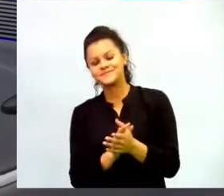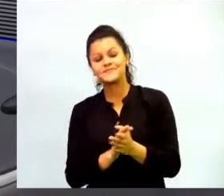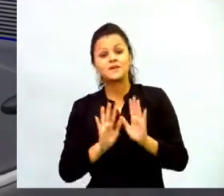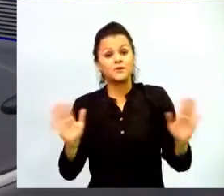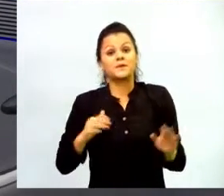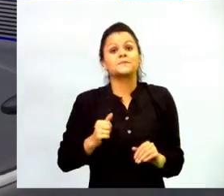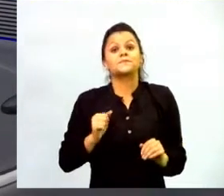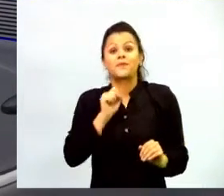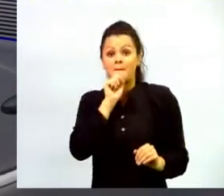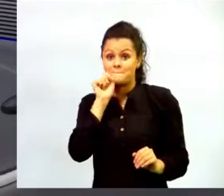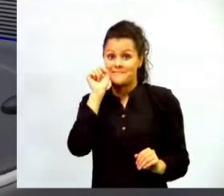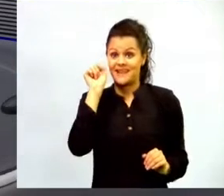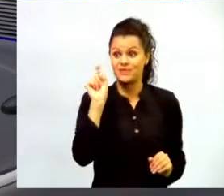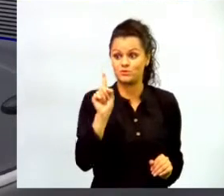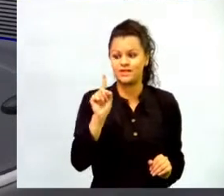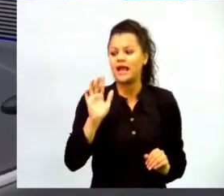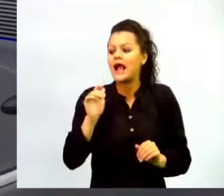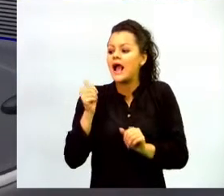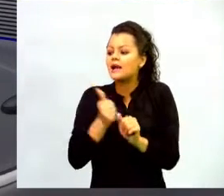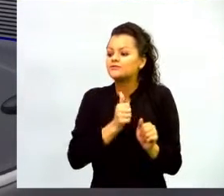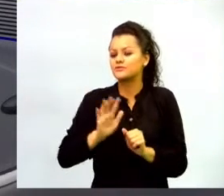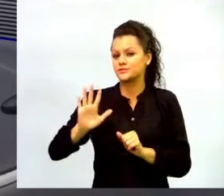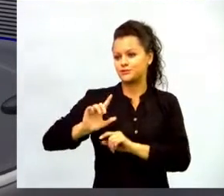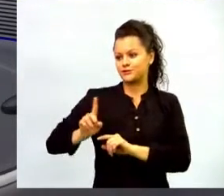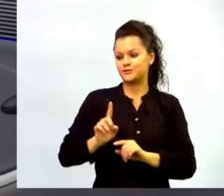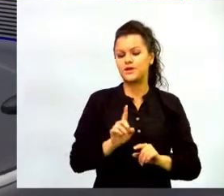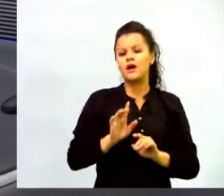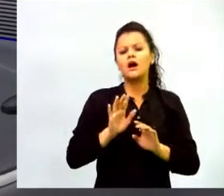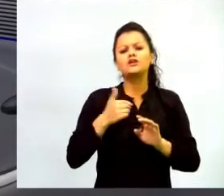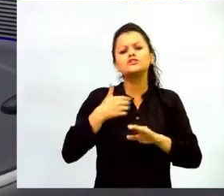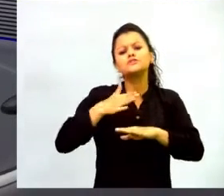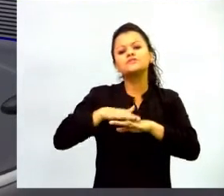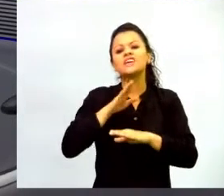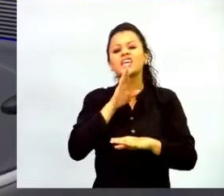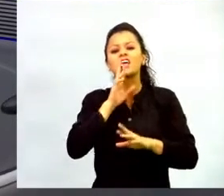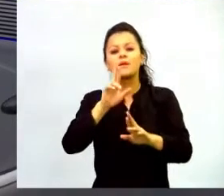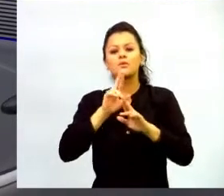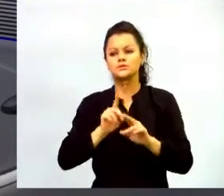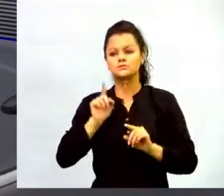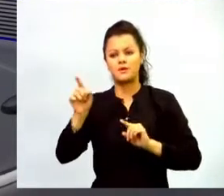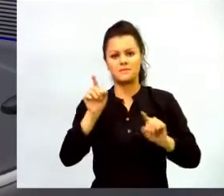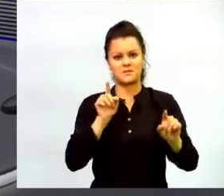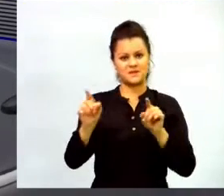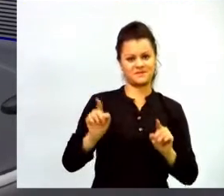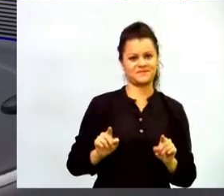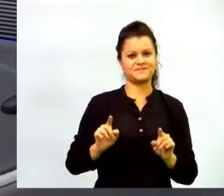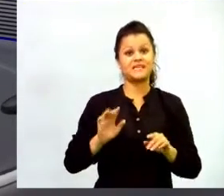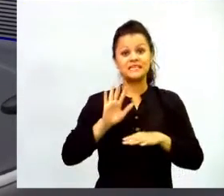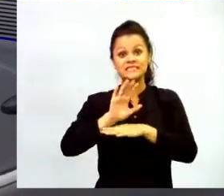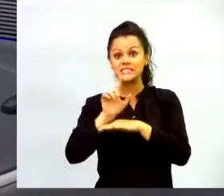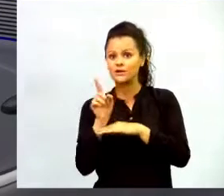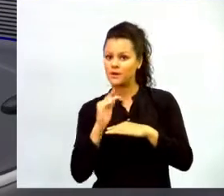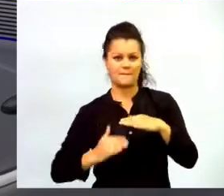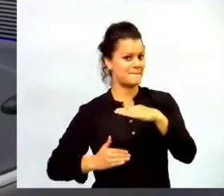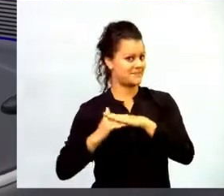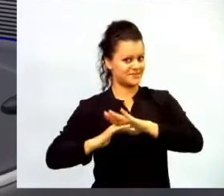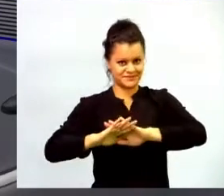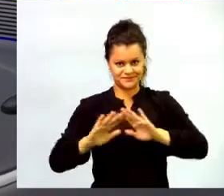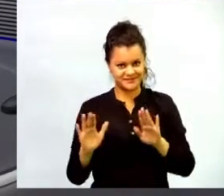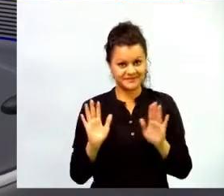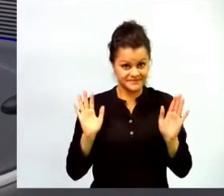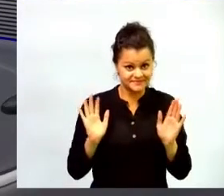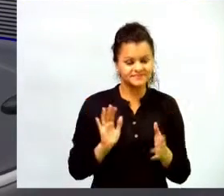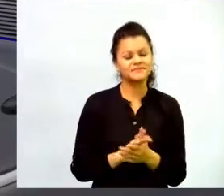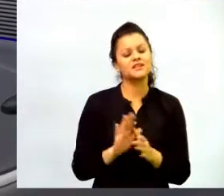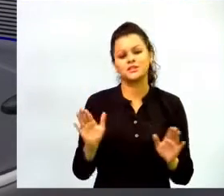minutos por cada pregunta yo iré asignando quién debe contestar la pregunta y no nos excederemos de 5 minutos por cada respuesta entonces quiero